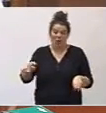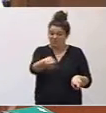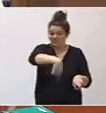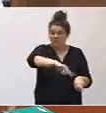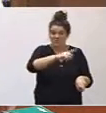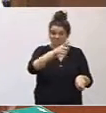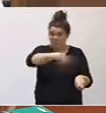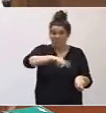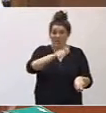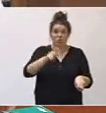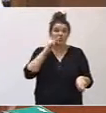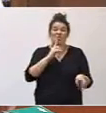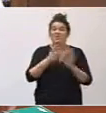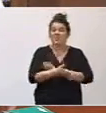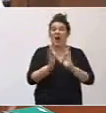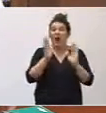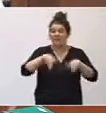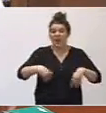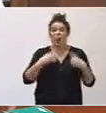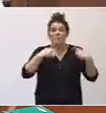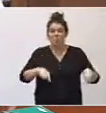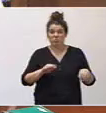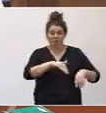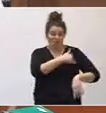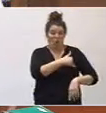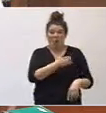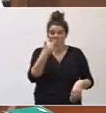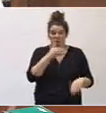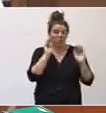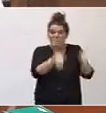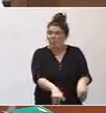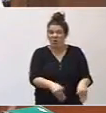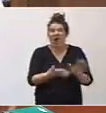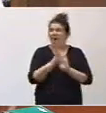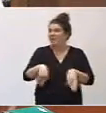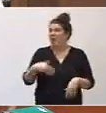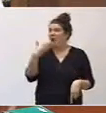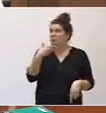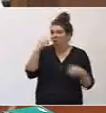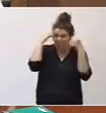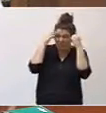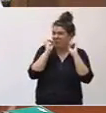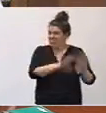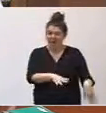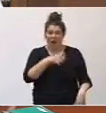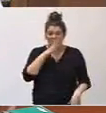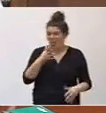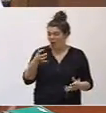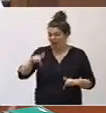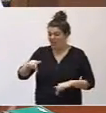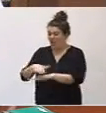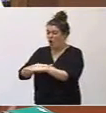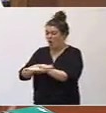están abocadas al fracaso escolar y, como conclusión, tienen que abandonar sus estudios por nuestra desidia en este Gobierno.